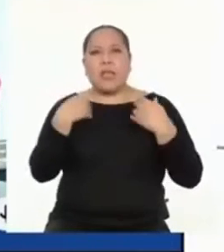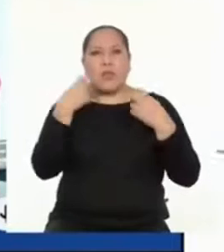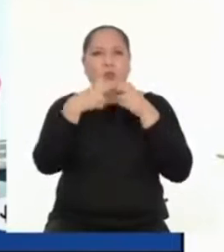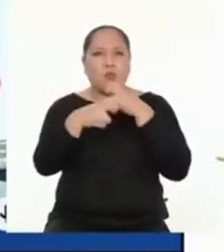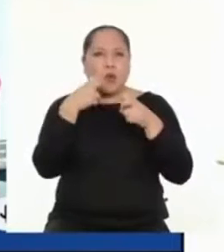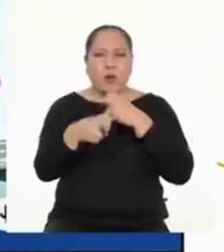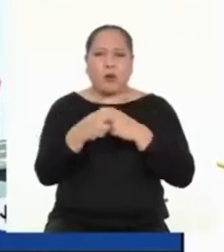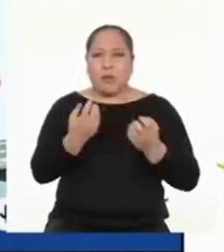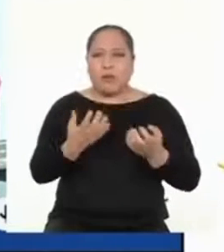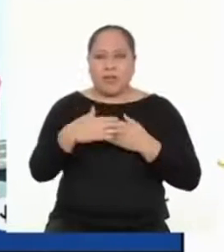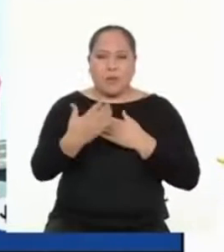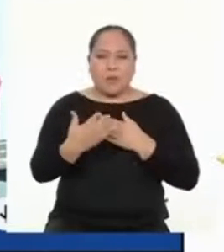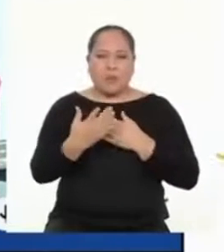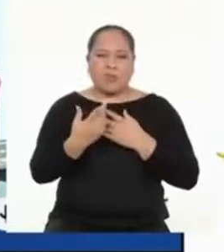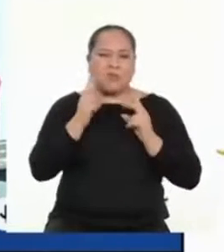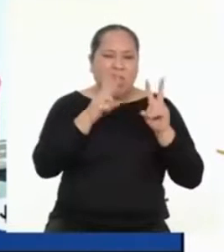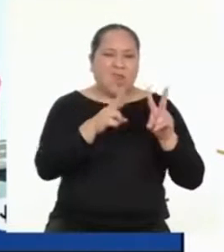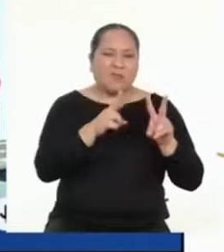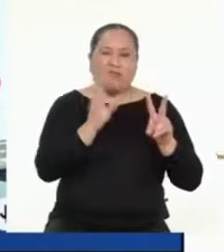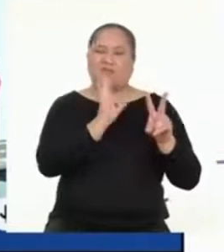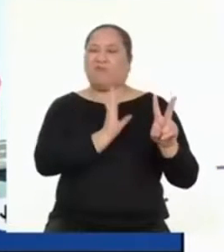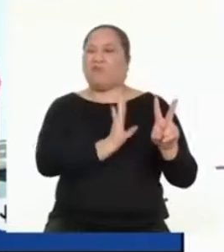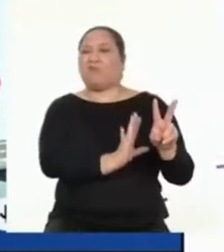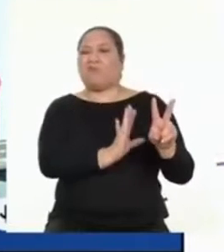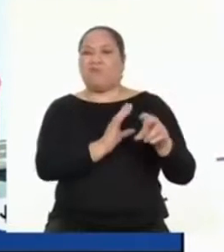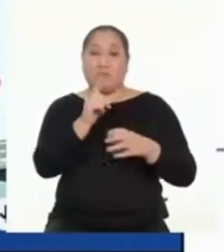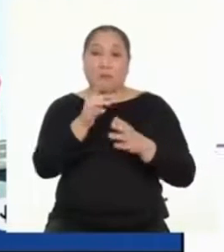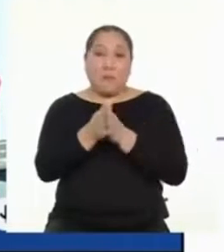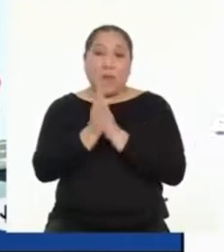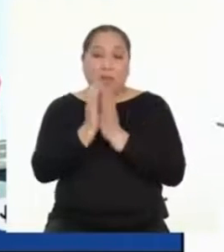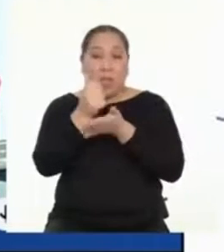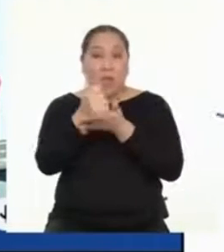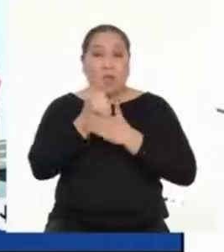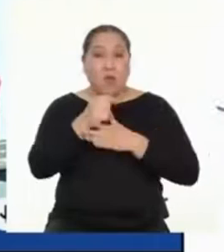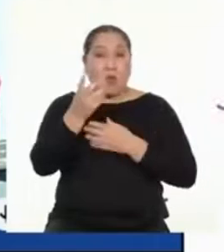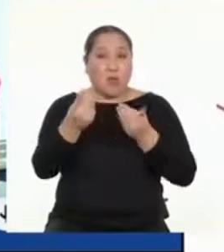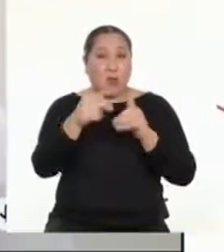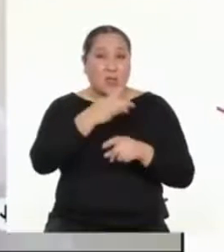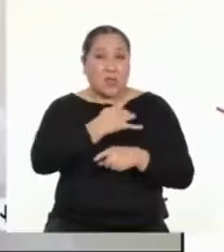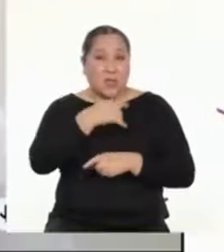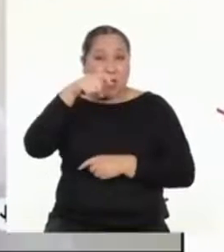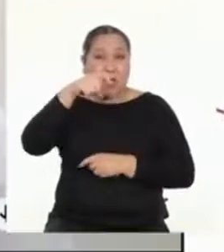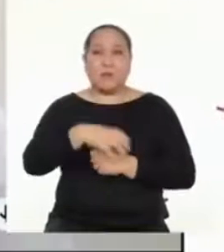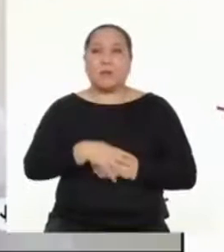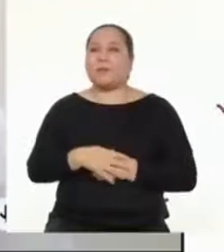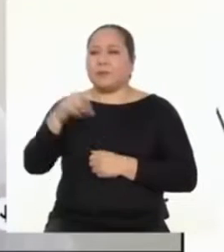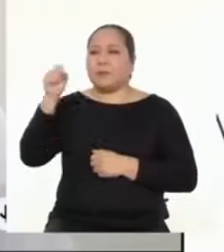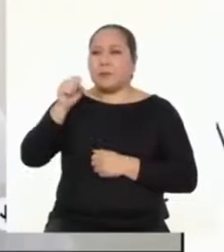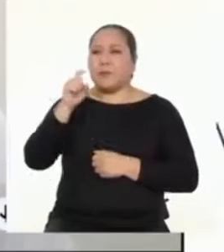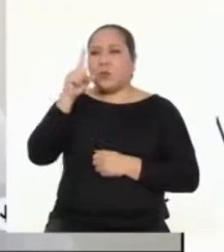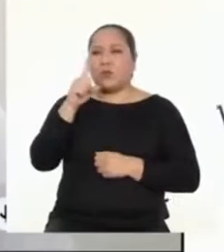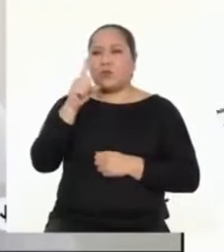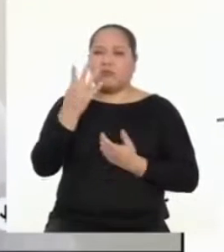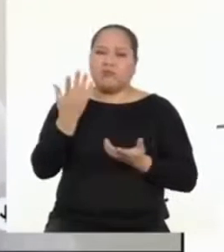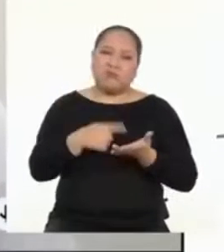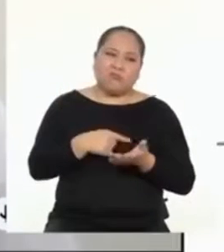reto y se desanimaron en el intento? ¿Piden ayuda cuando sienten que la necesitan? Sí, una vez